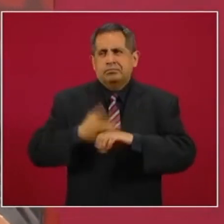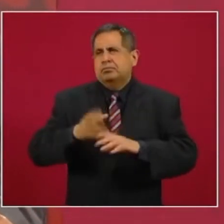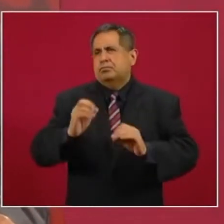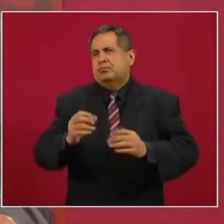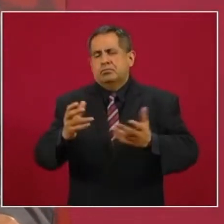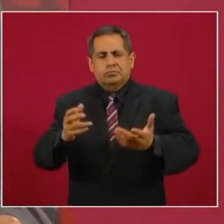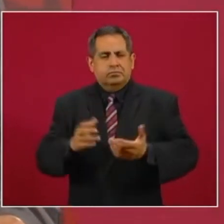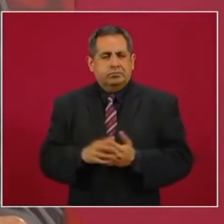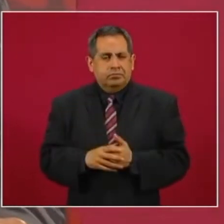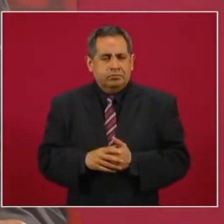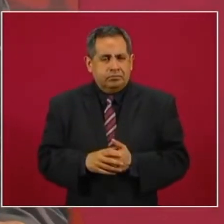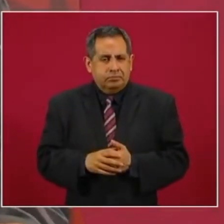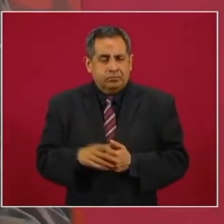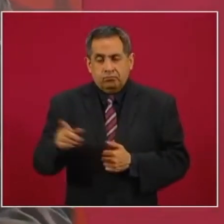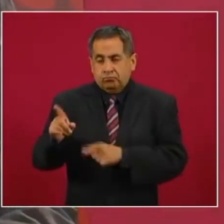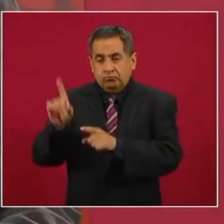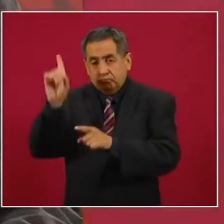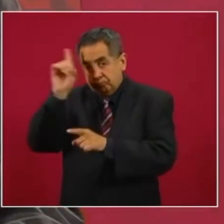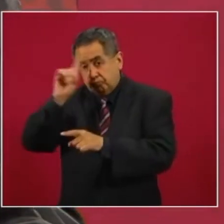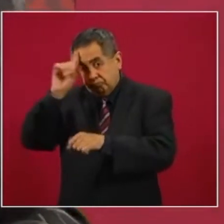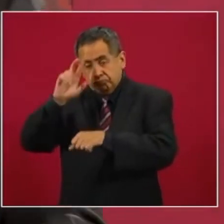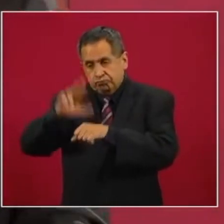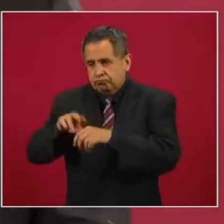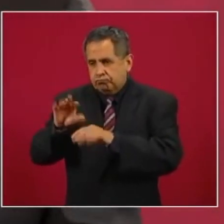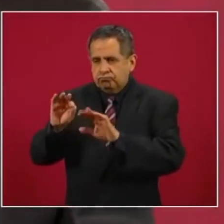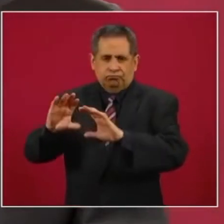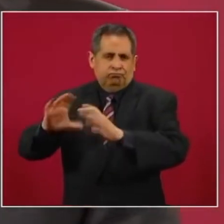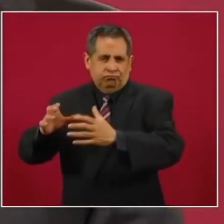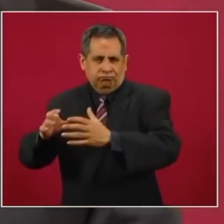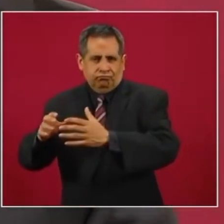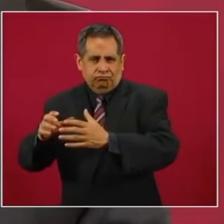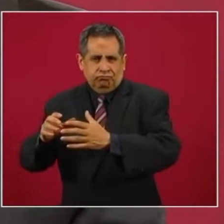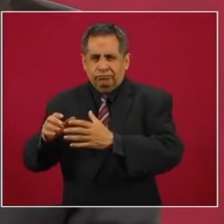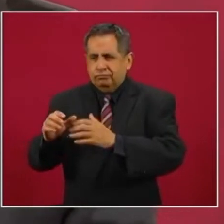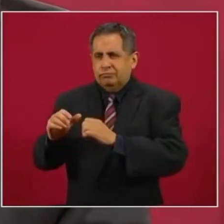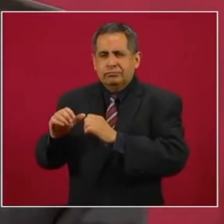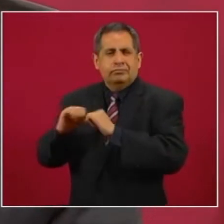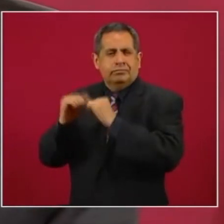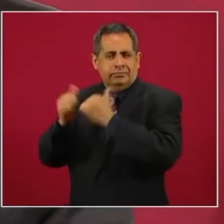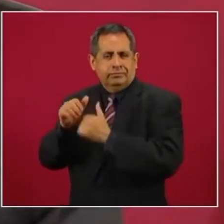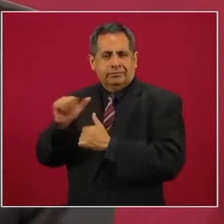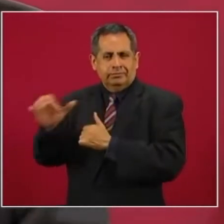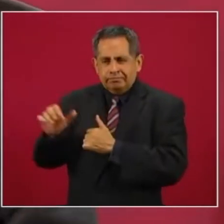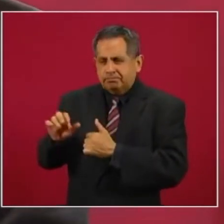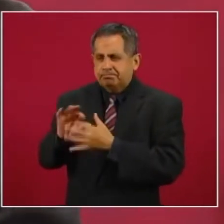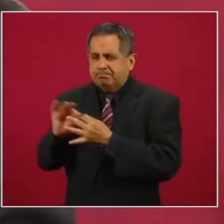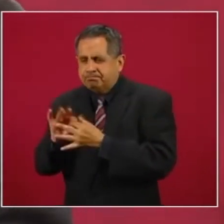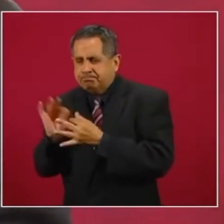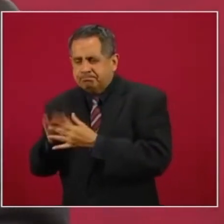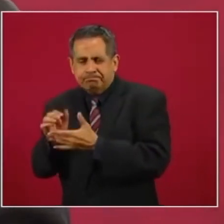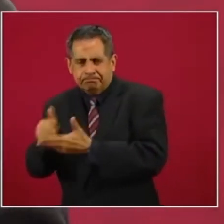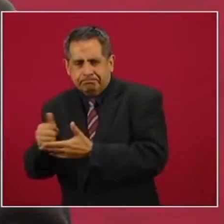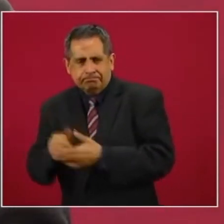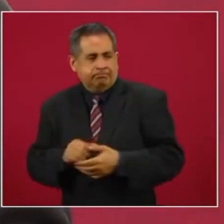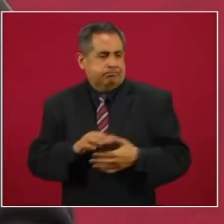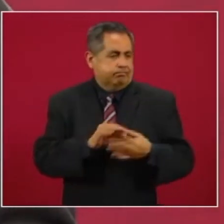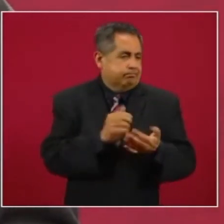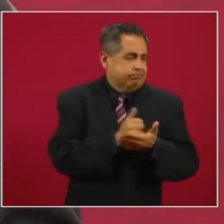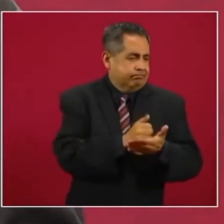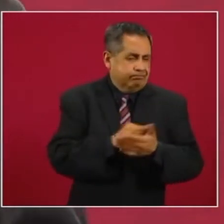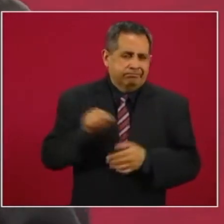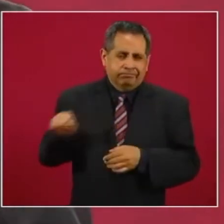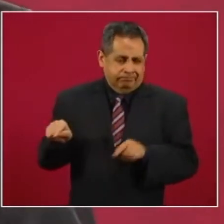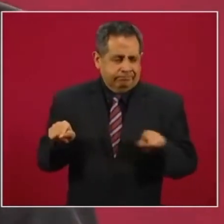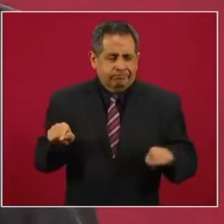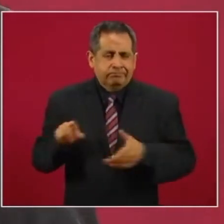los asesores de las organizaciones sociales no gubernamentales, de defensa de derechos